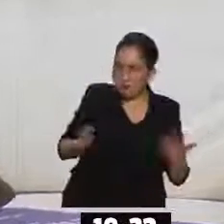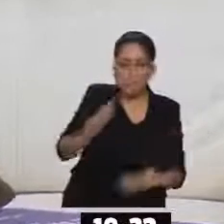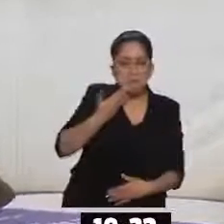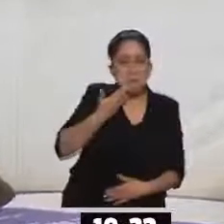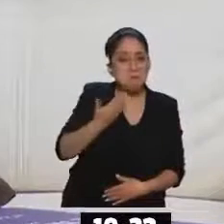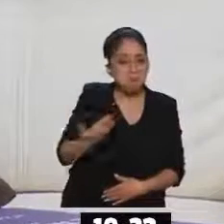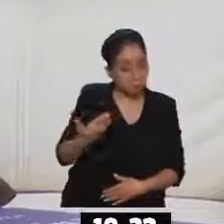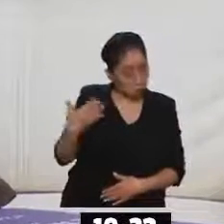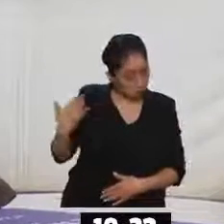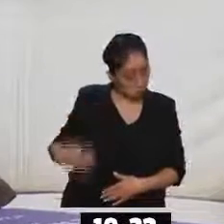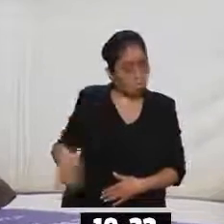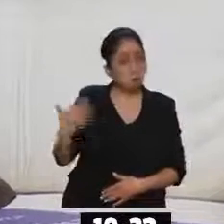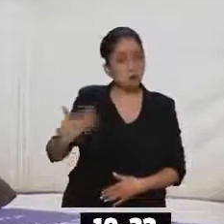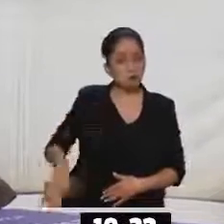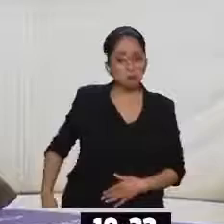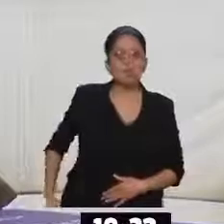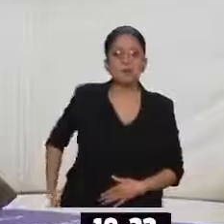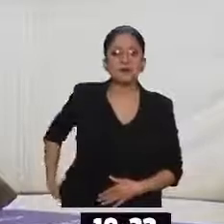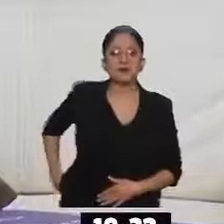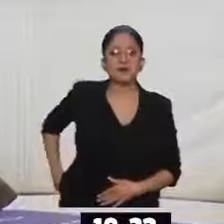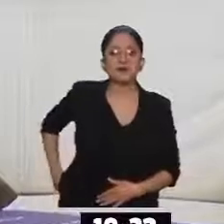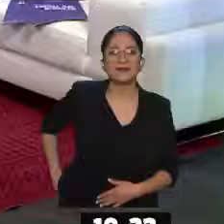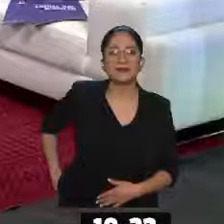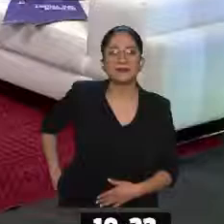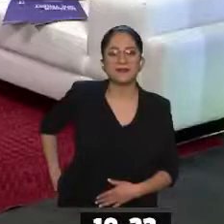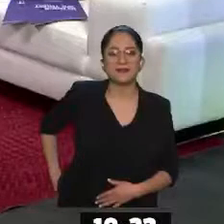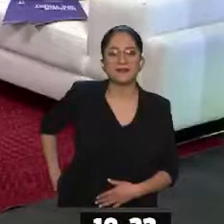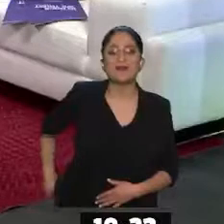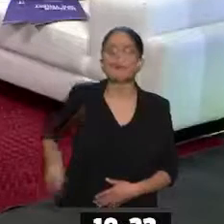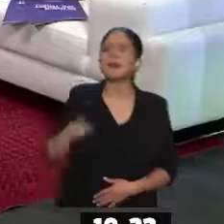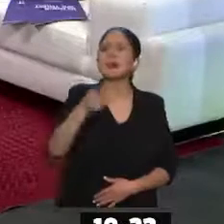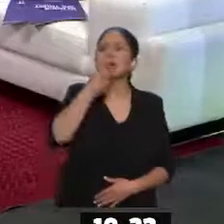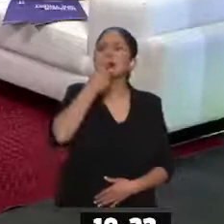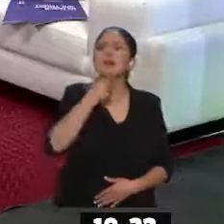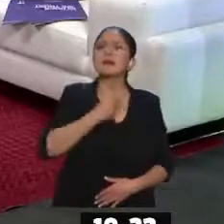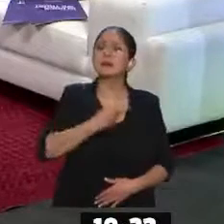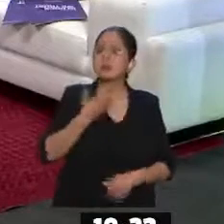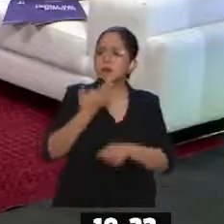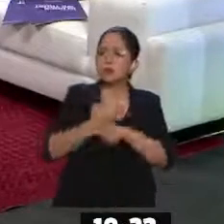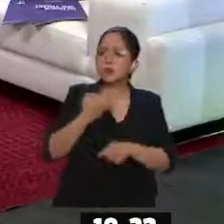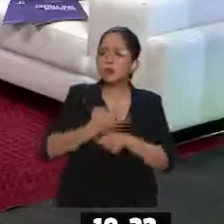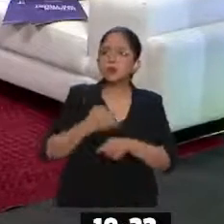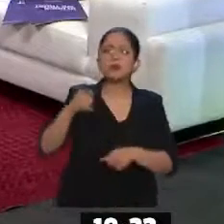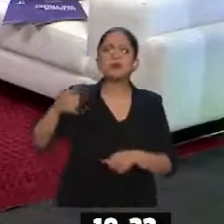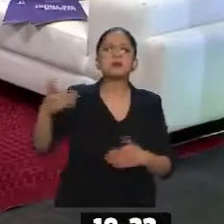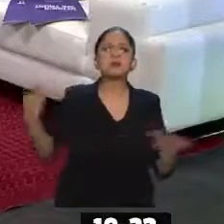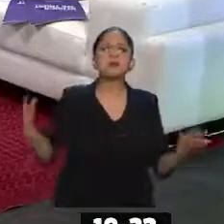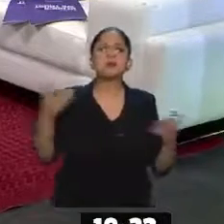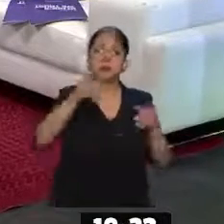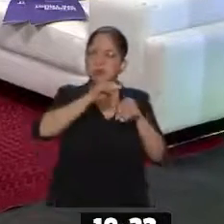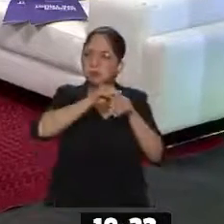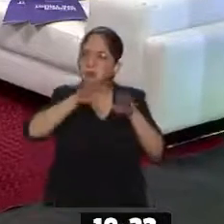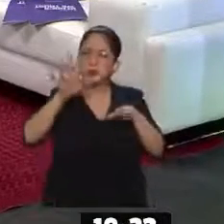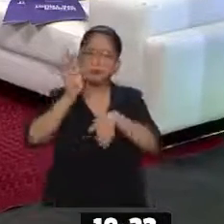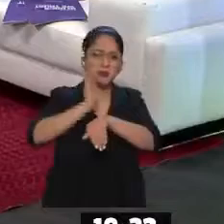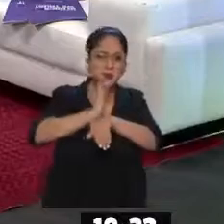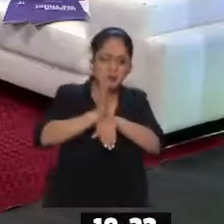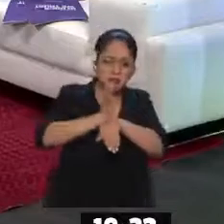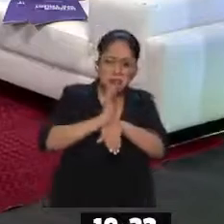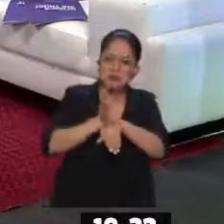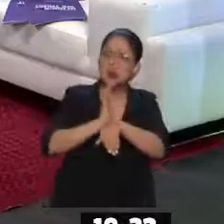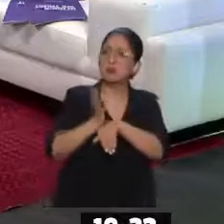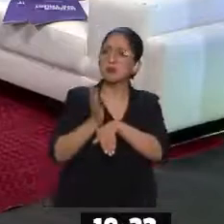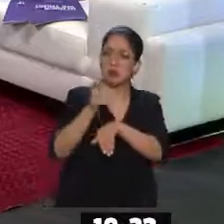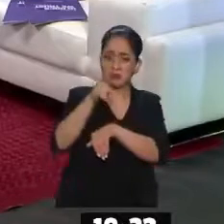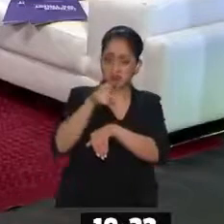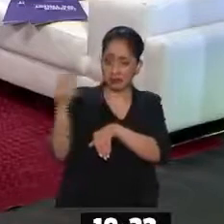Ya está bien. le sabemos. Oiga, maestro, cuéntale al público de qué va este festival. Ah, lo tienen que venir a ver hasta los que